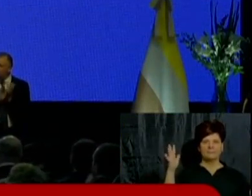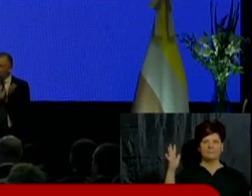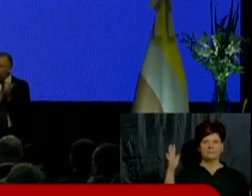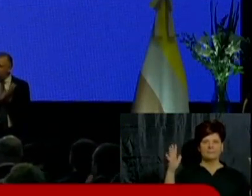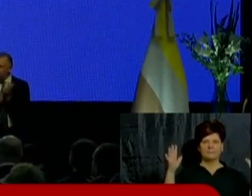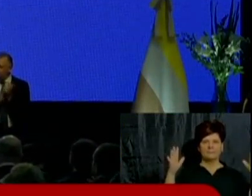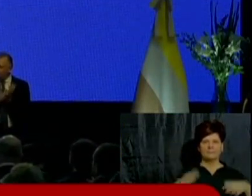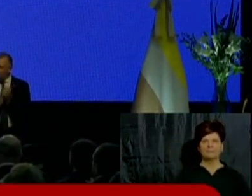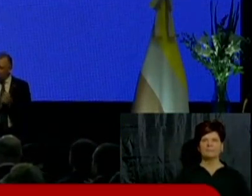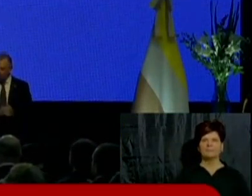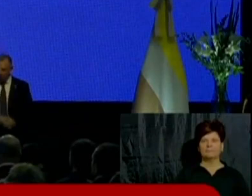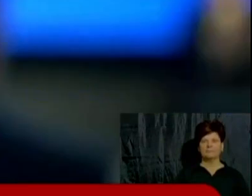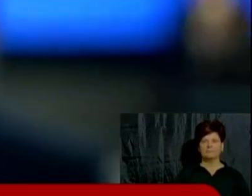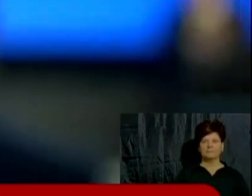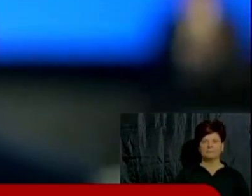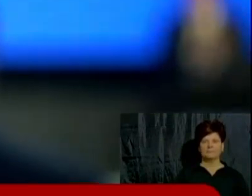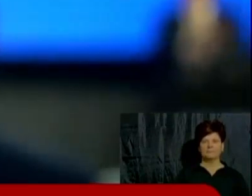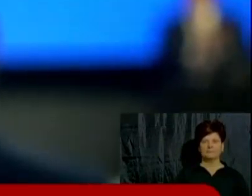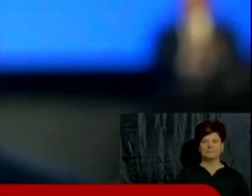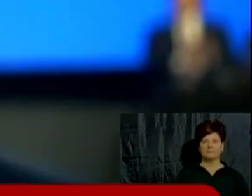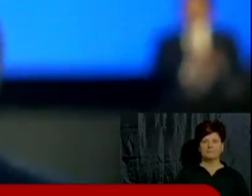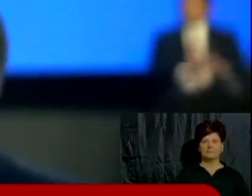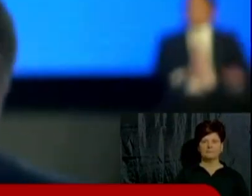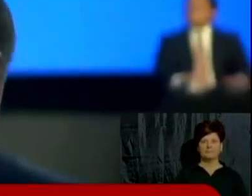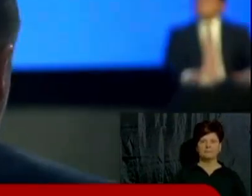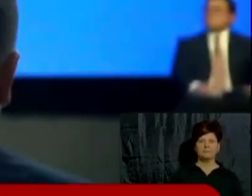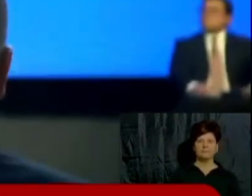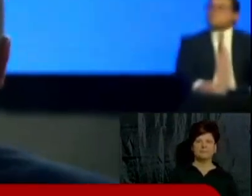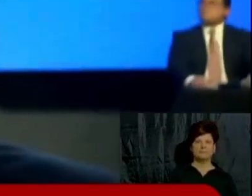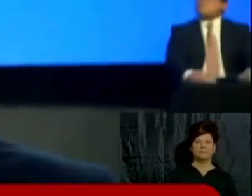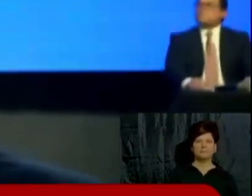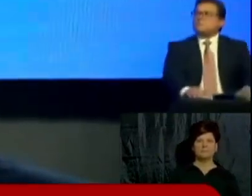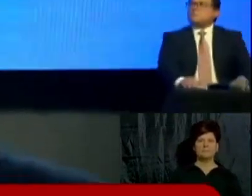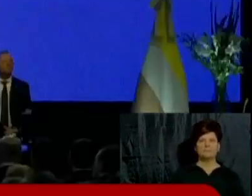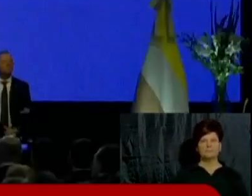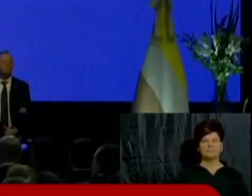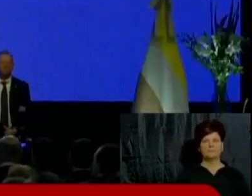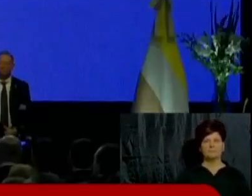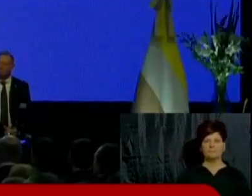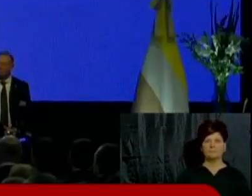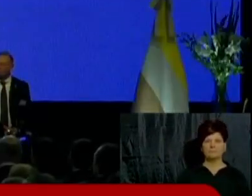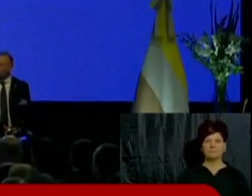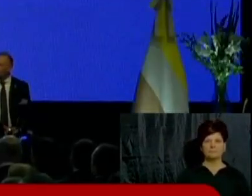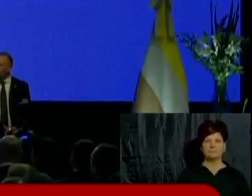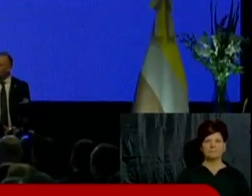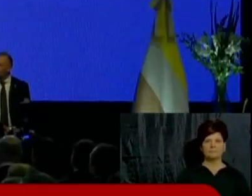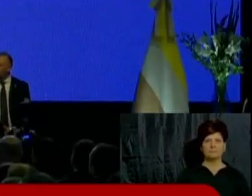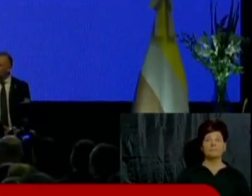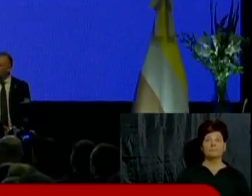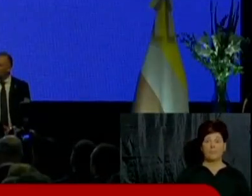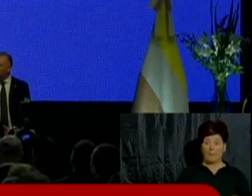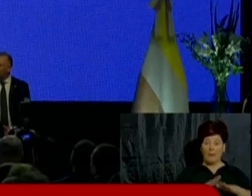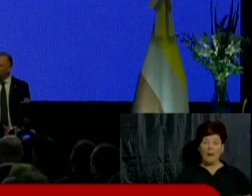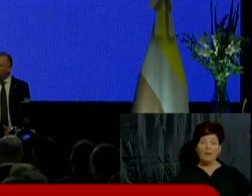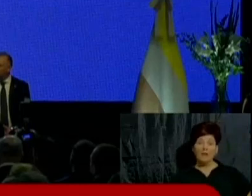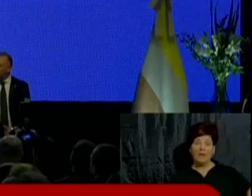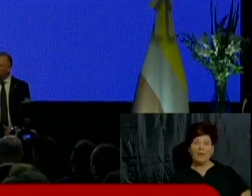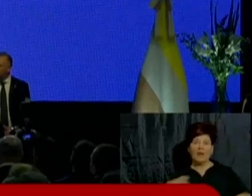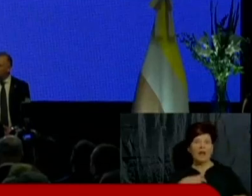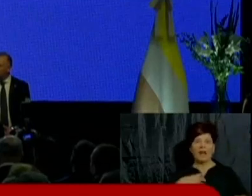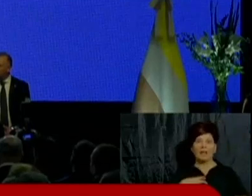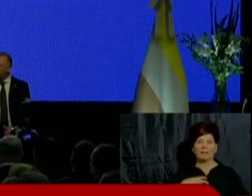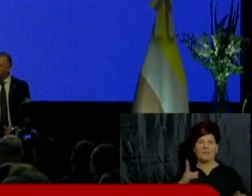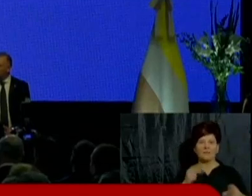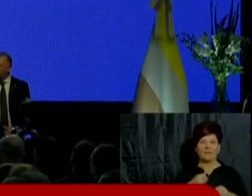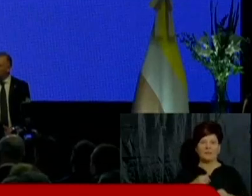entonces como se hacen los vivos en Buenos Aires no te autorizan, te pedalean para joderte un poco la vida, ¿no? Bueno,